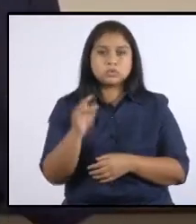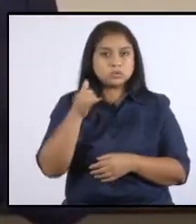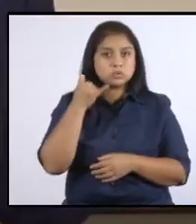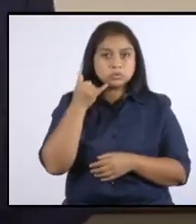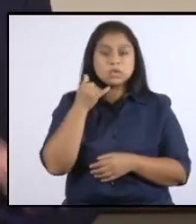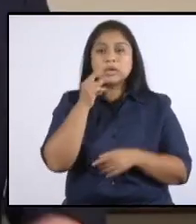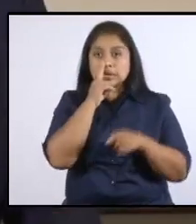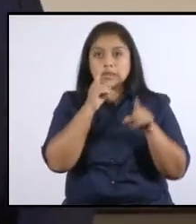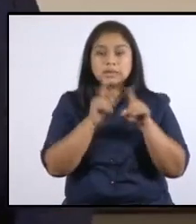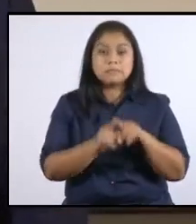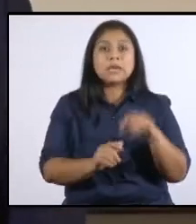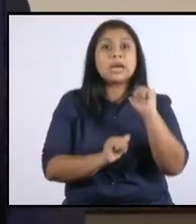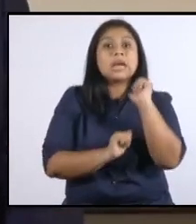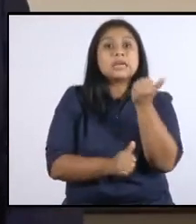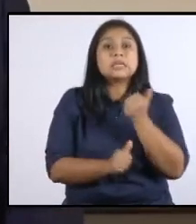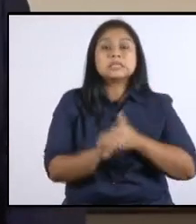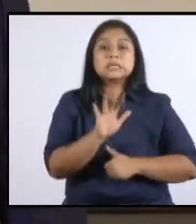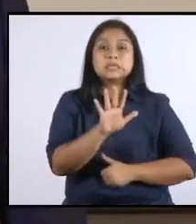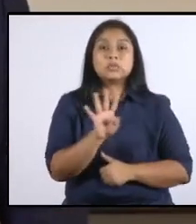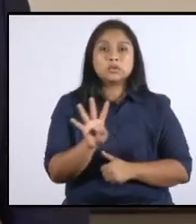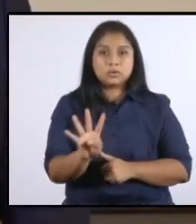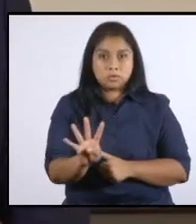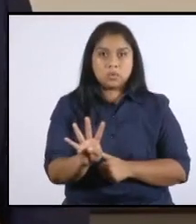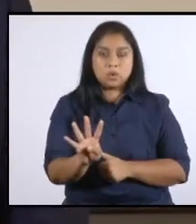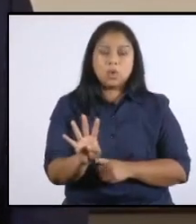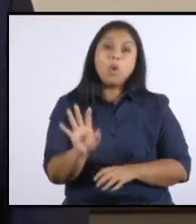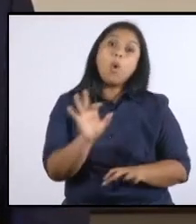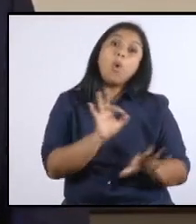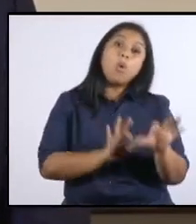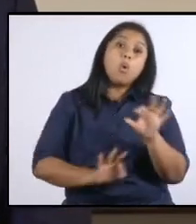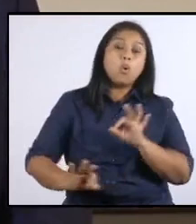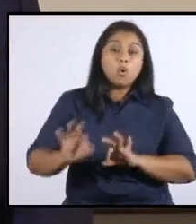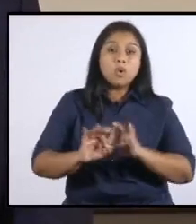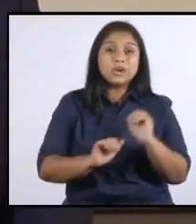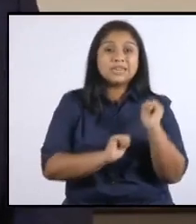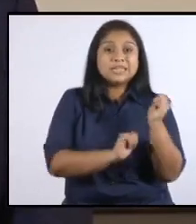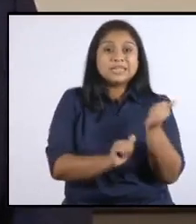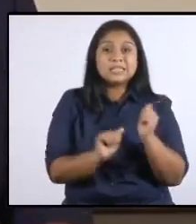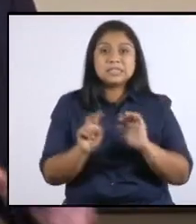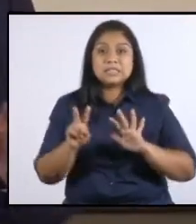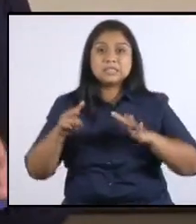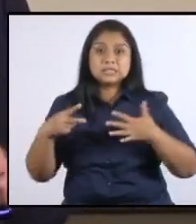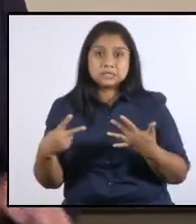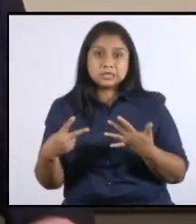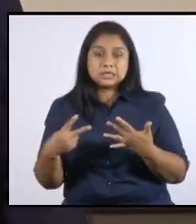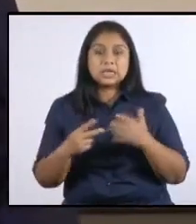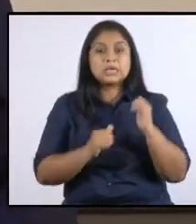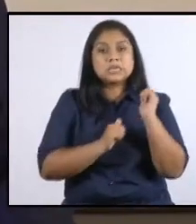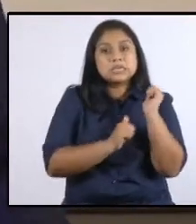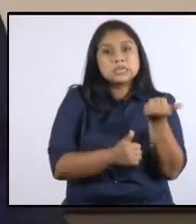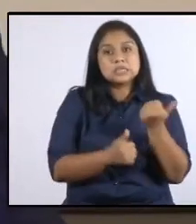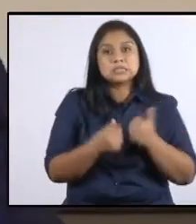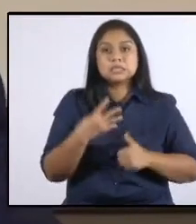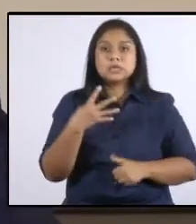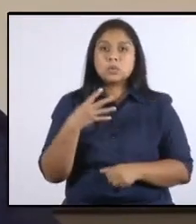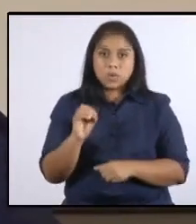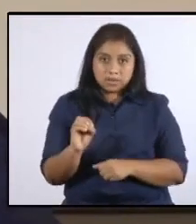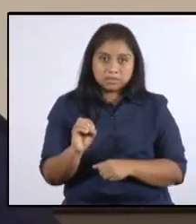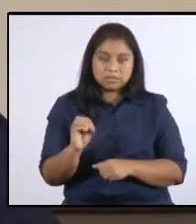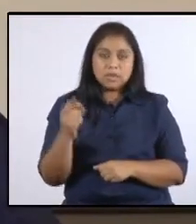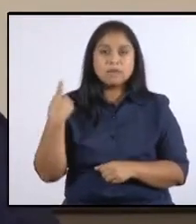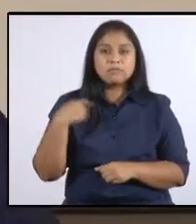al 1554, o lo haga a través del 1517 y el 1540 para